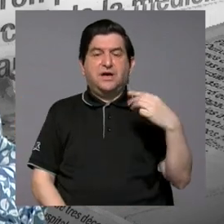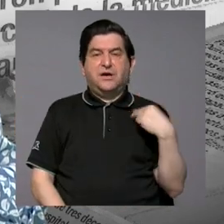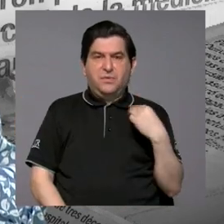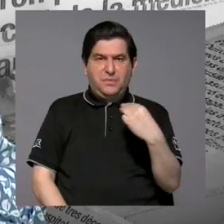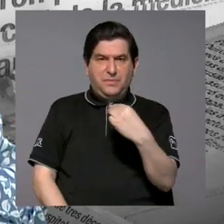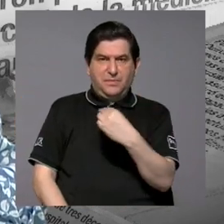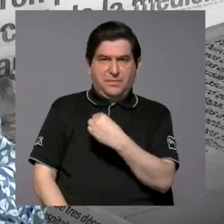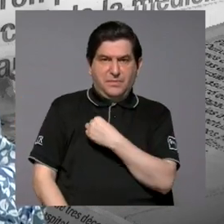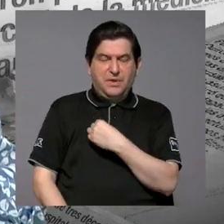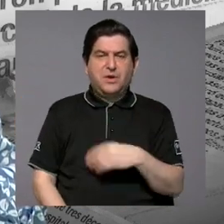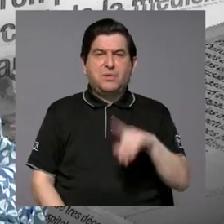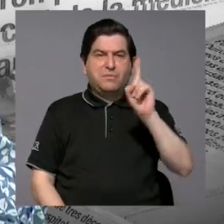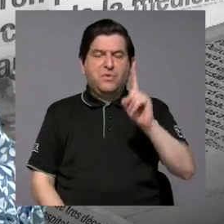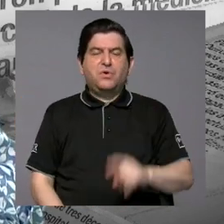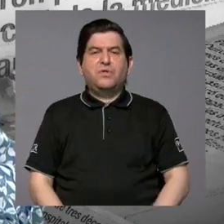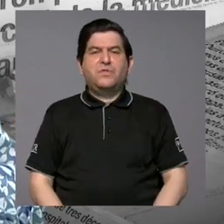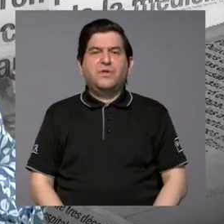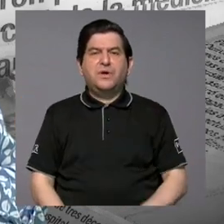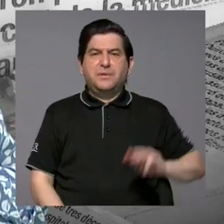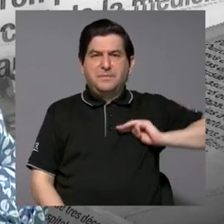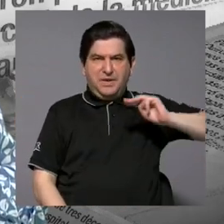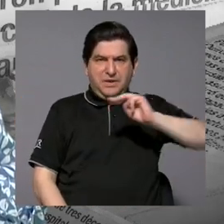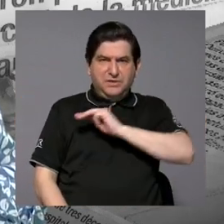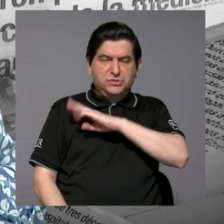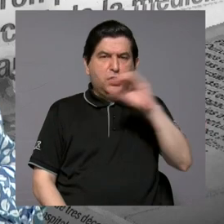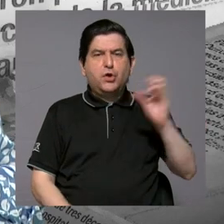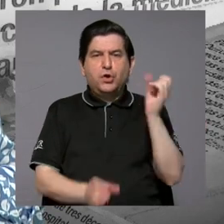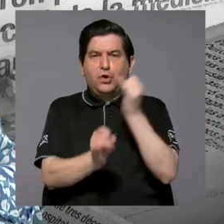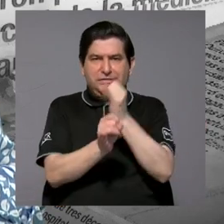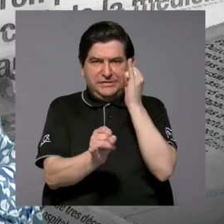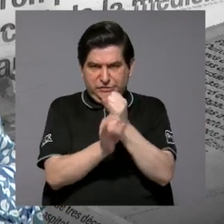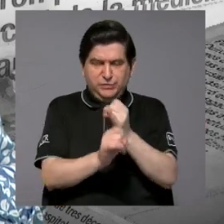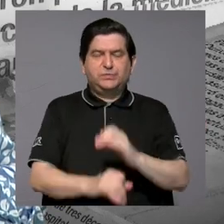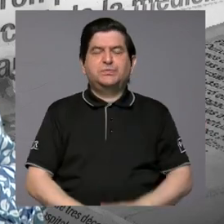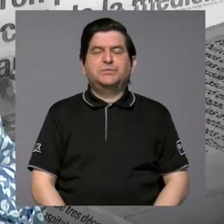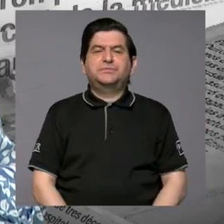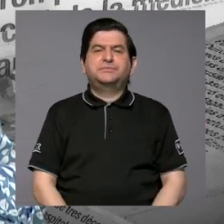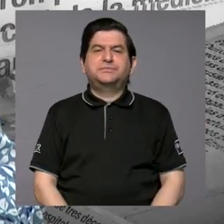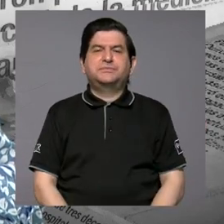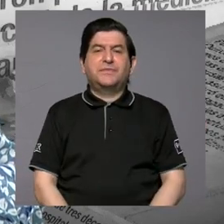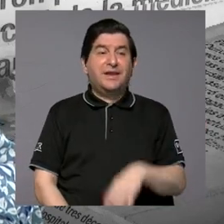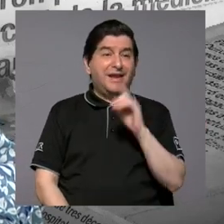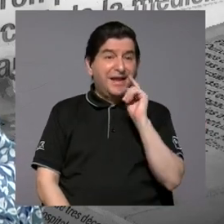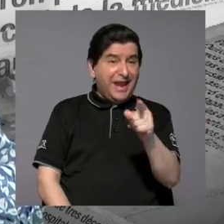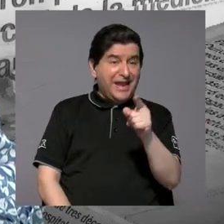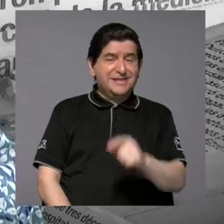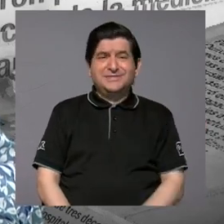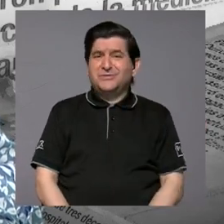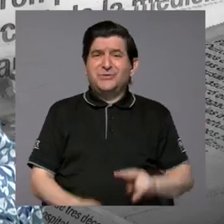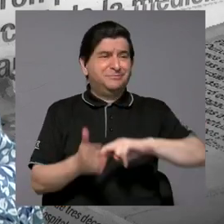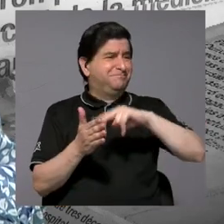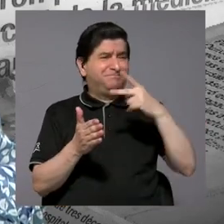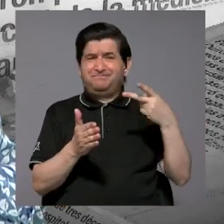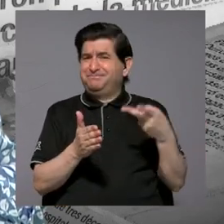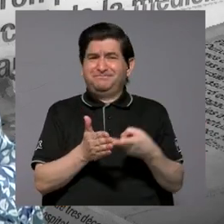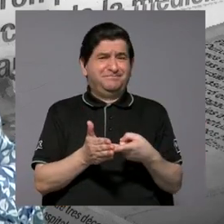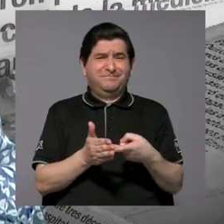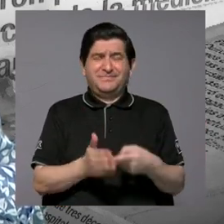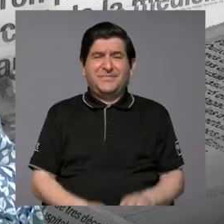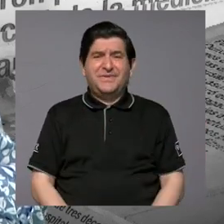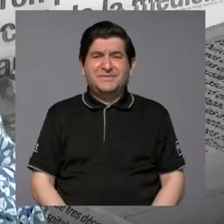alguna cartera, de alguna institución, y eso no viene a causar una